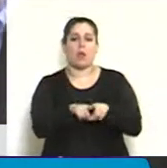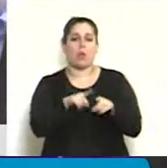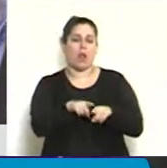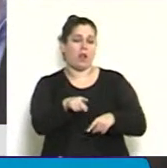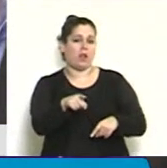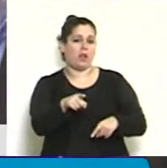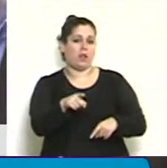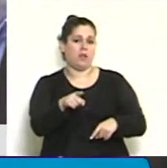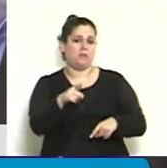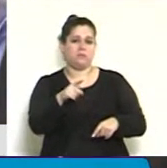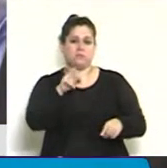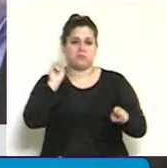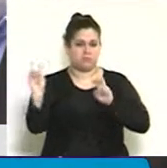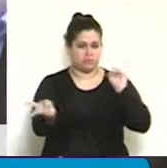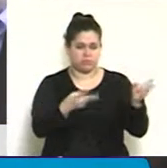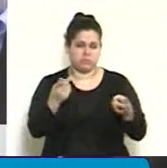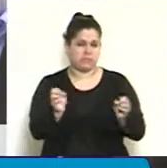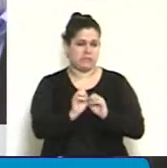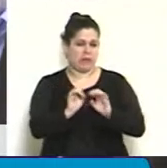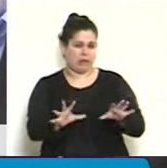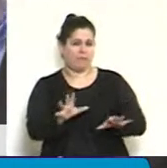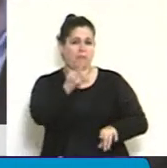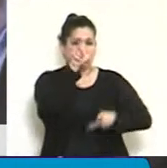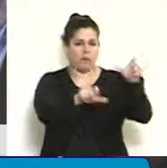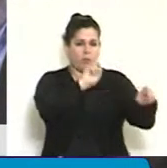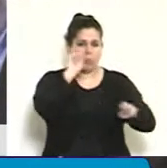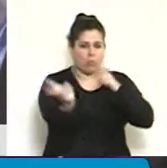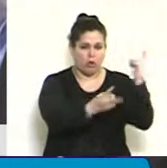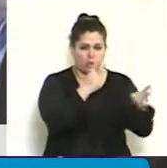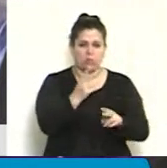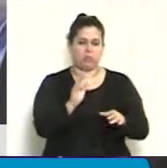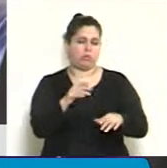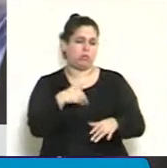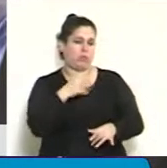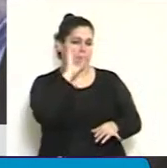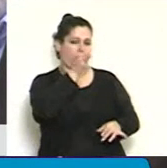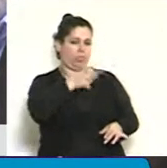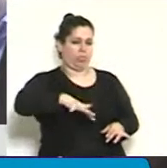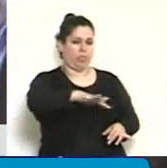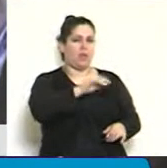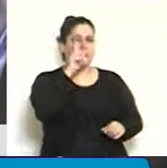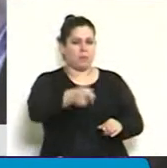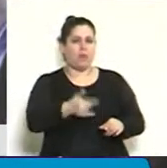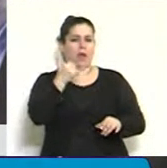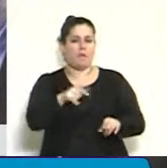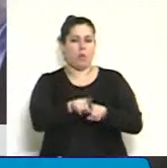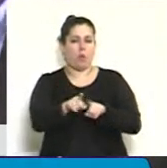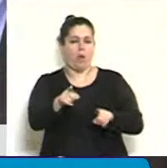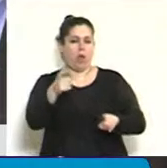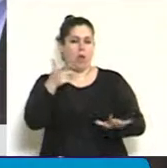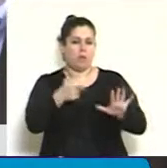el saldo fue extraño. Los muertos estaban de un solo lado y terminaron con balazos en la espalda.